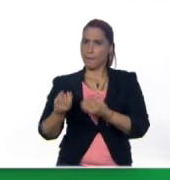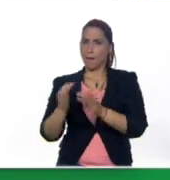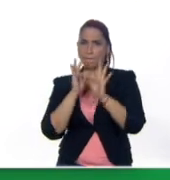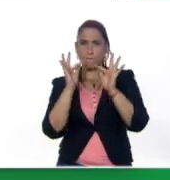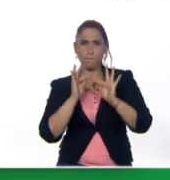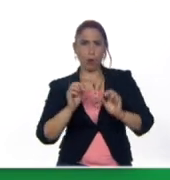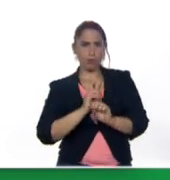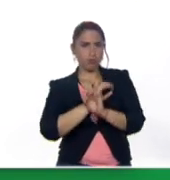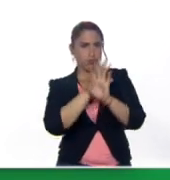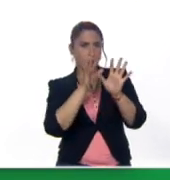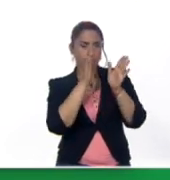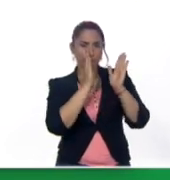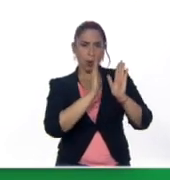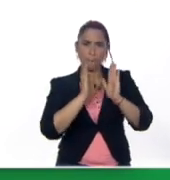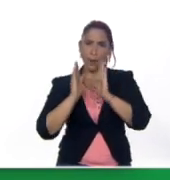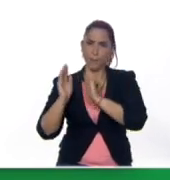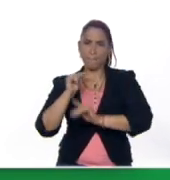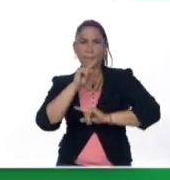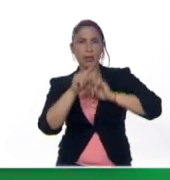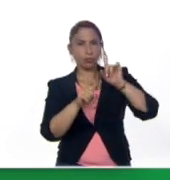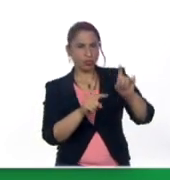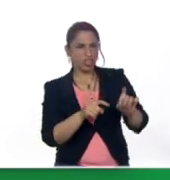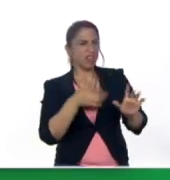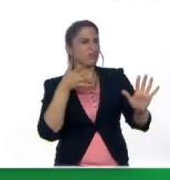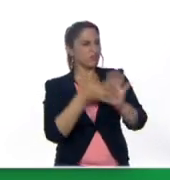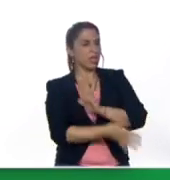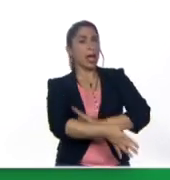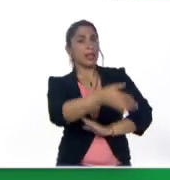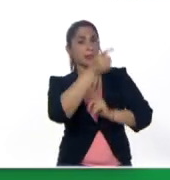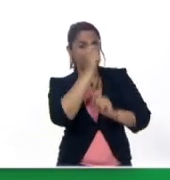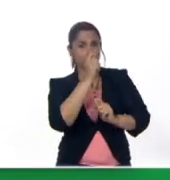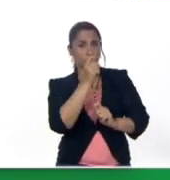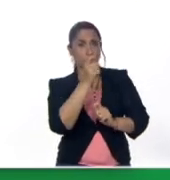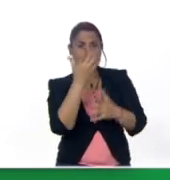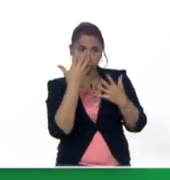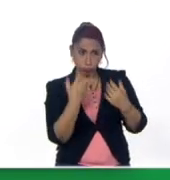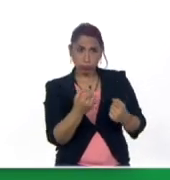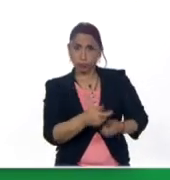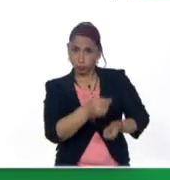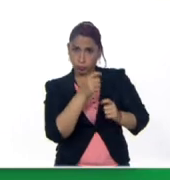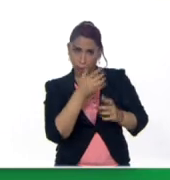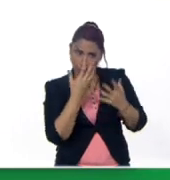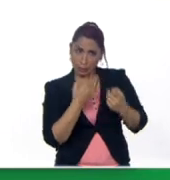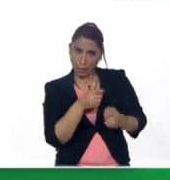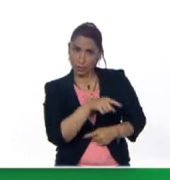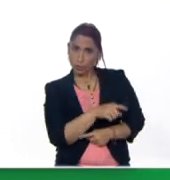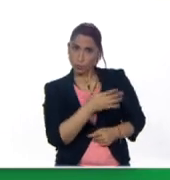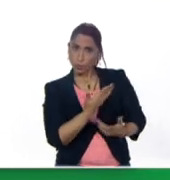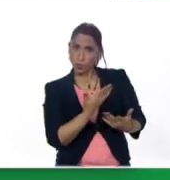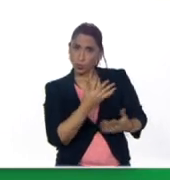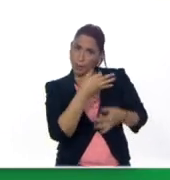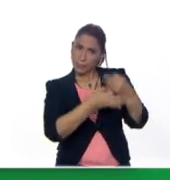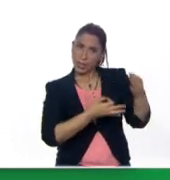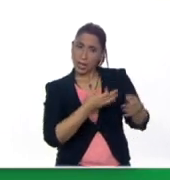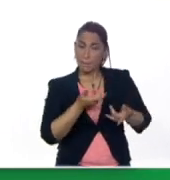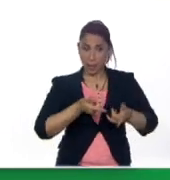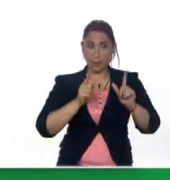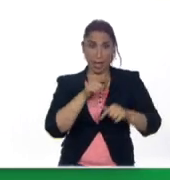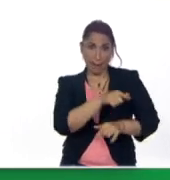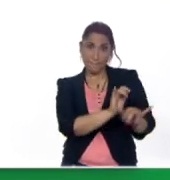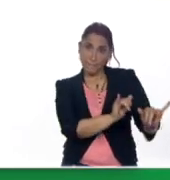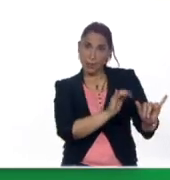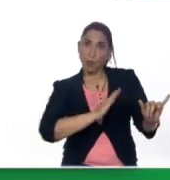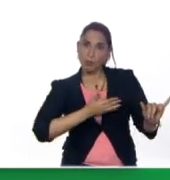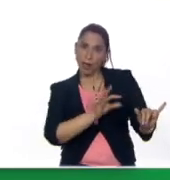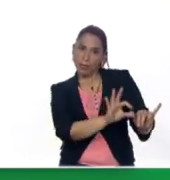clara y precisa preguntar si él entendió lo que se le está explicando permitirle que sea él el que pueda escoger